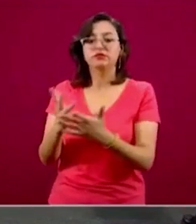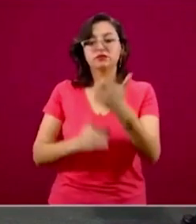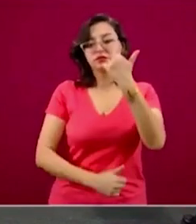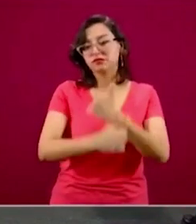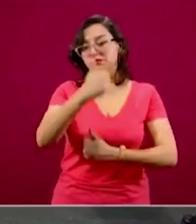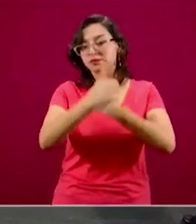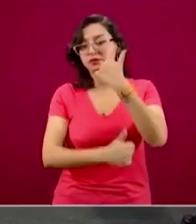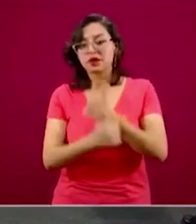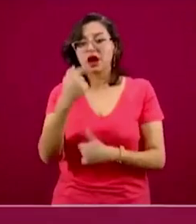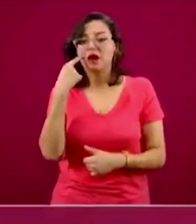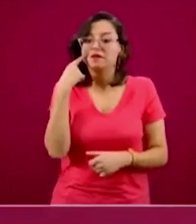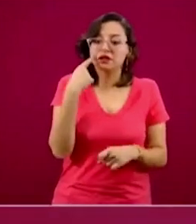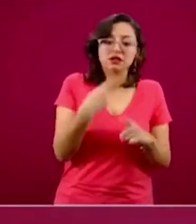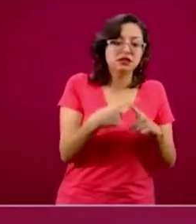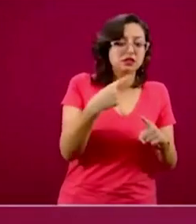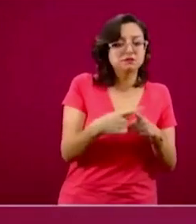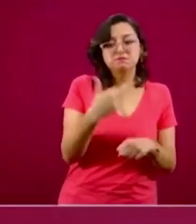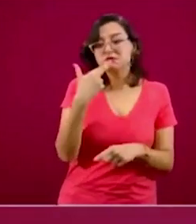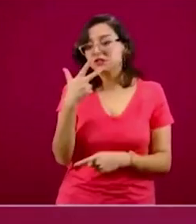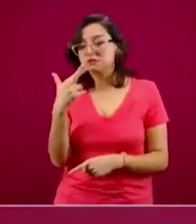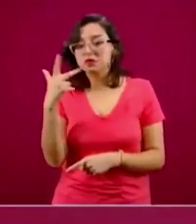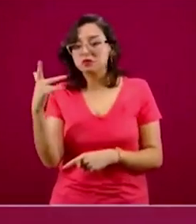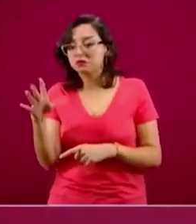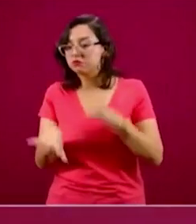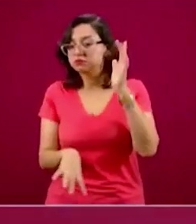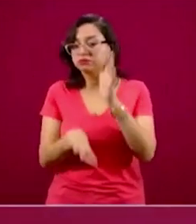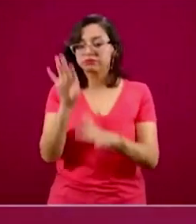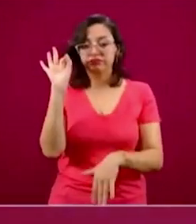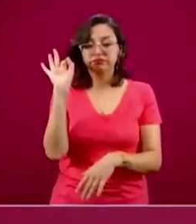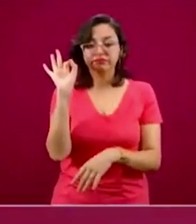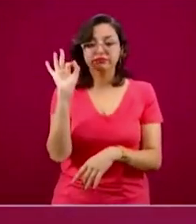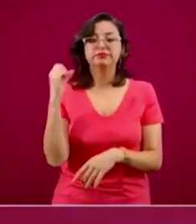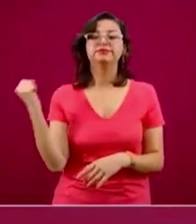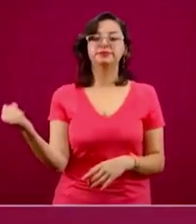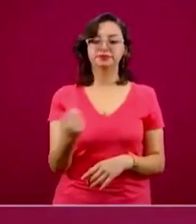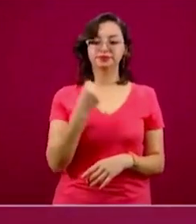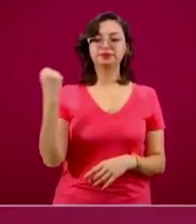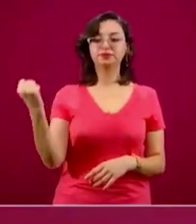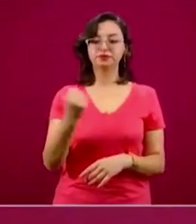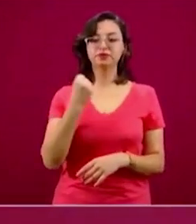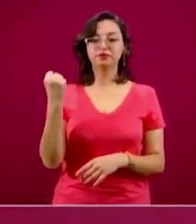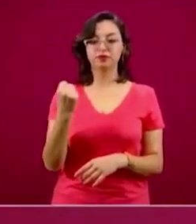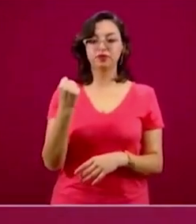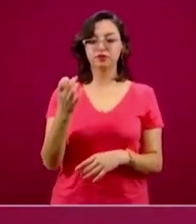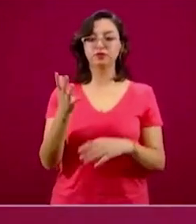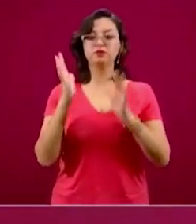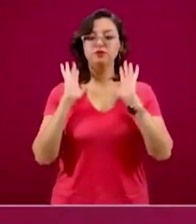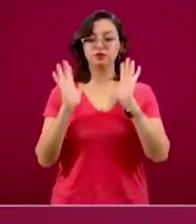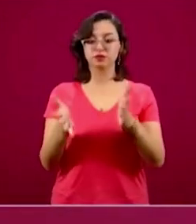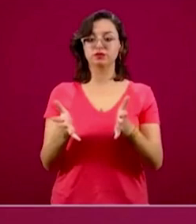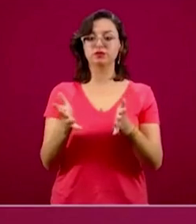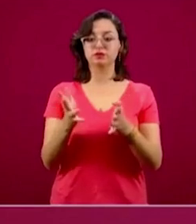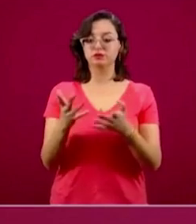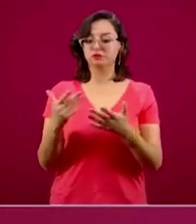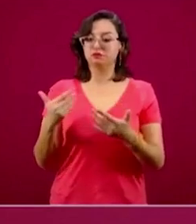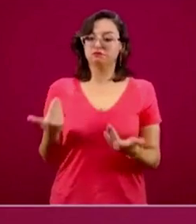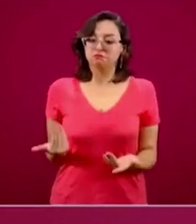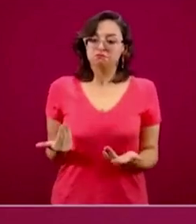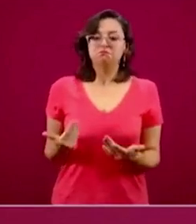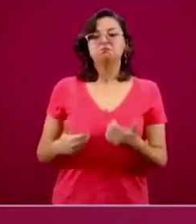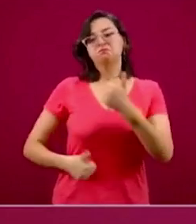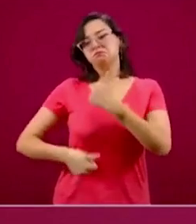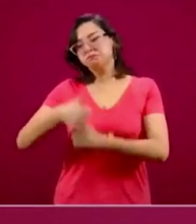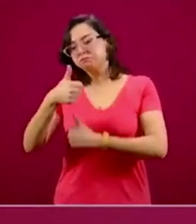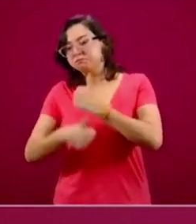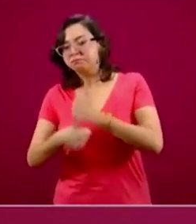mejor, que dieran las mejores condiciones. Y afortunadamente llegó a buen puerto y después de un proceso mediano